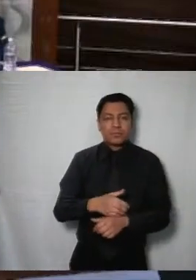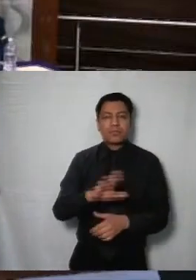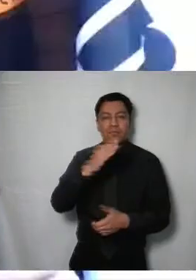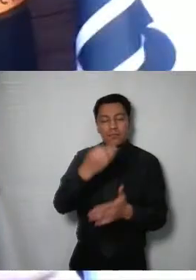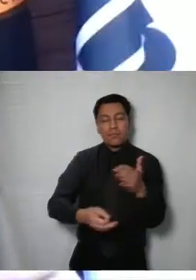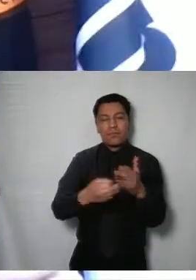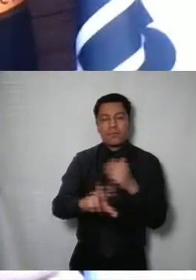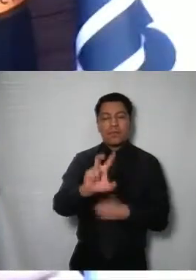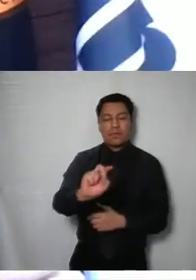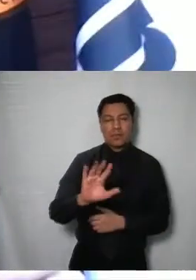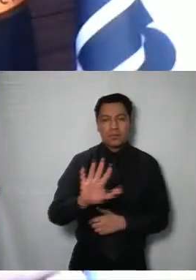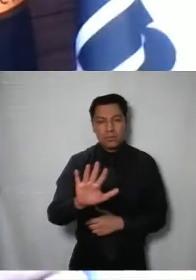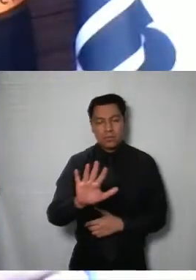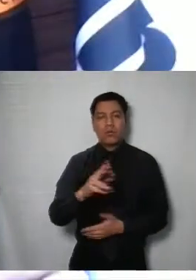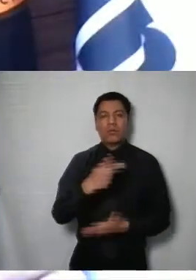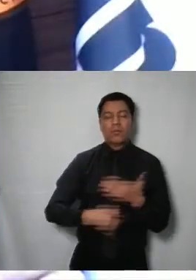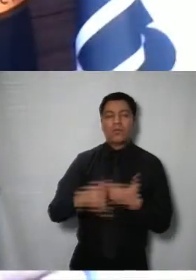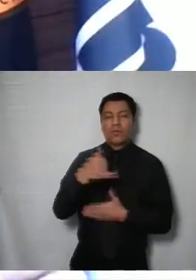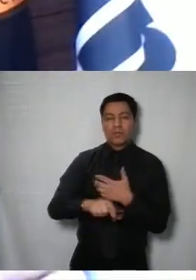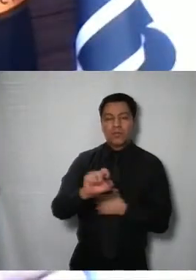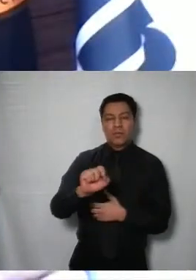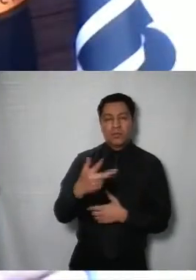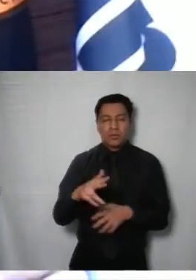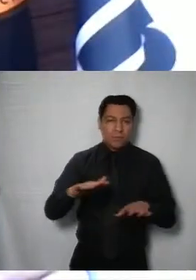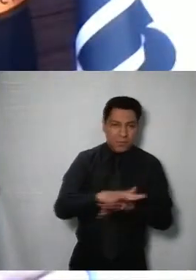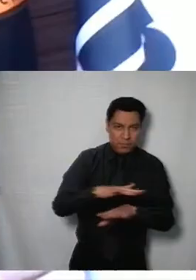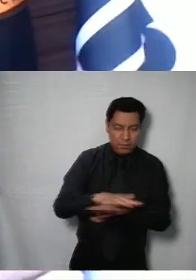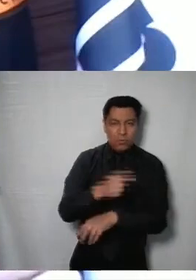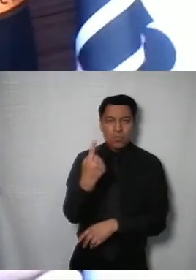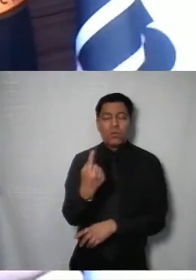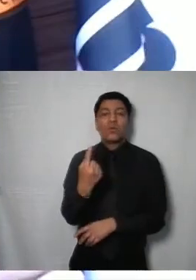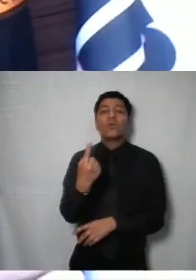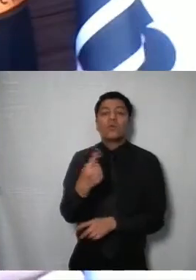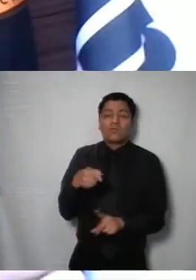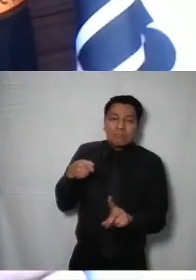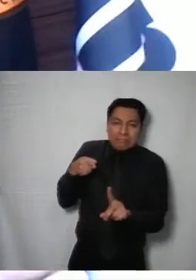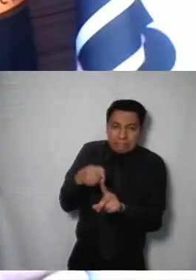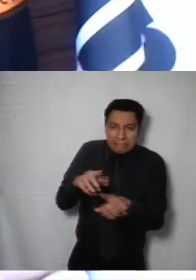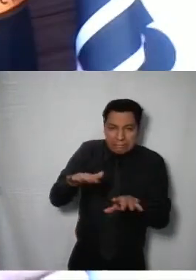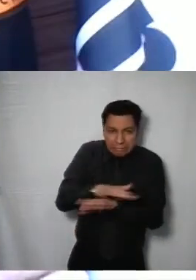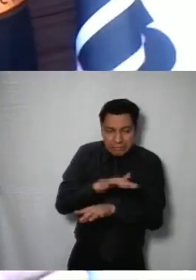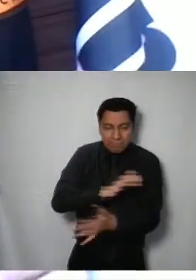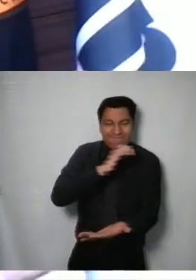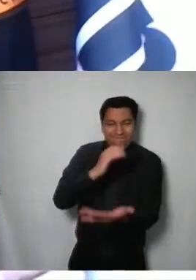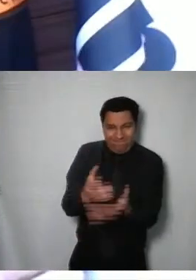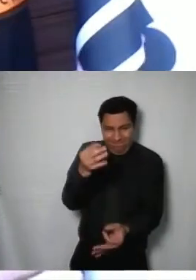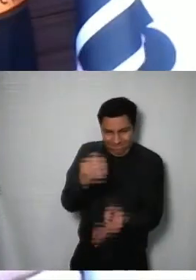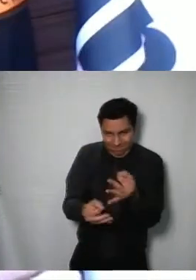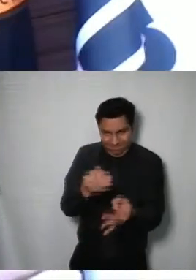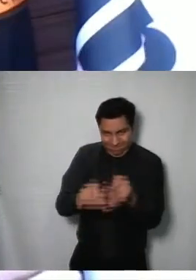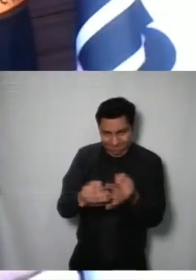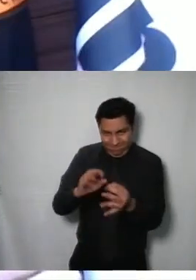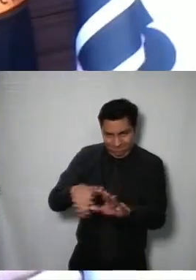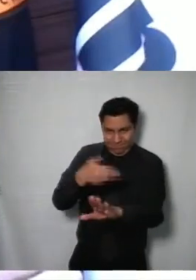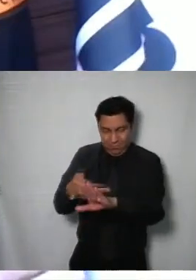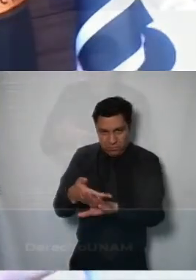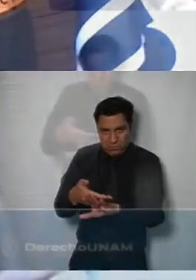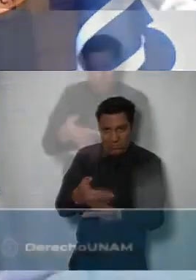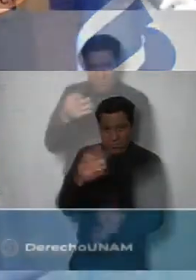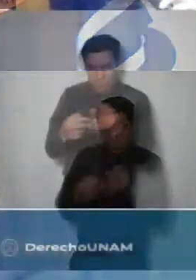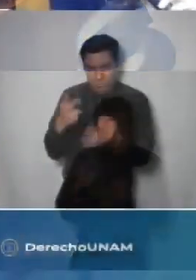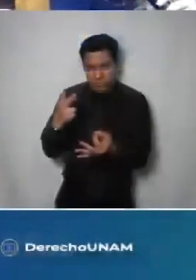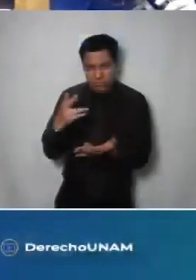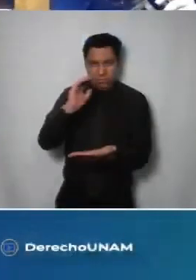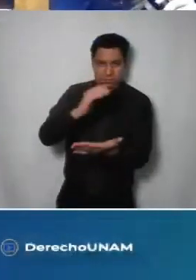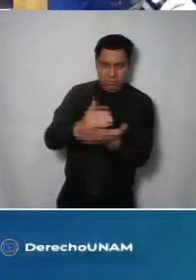proyectos de resolución 28 con el sentido de modificar 1 con el sentido de modificar y sobre ser el elemento que impugna la veracidad